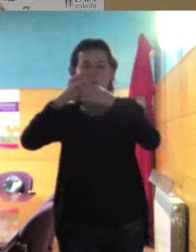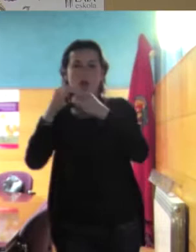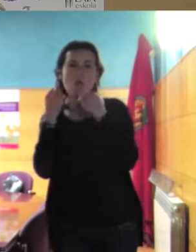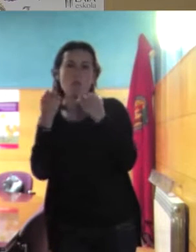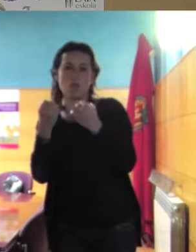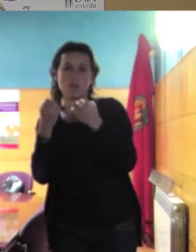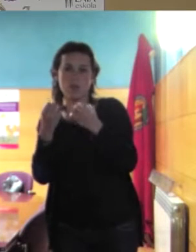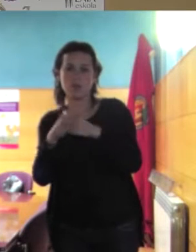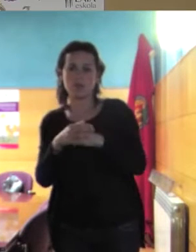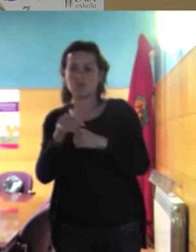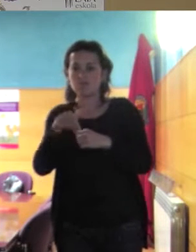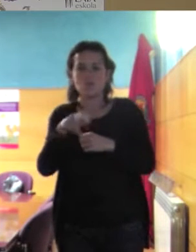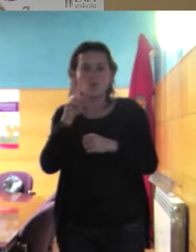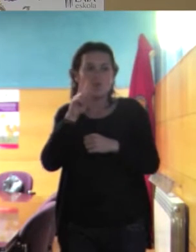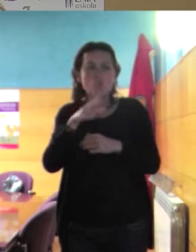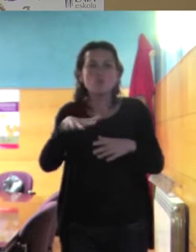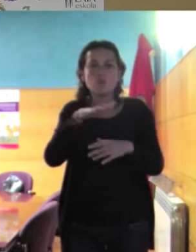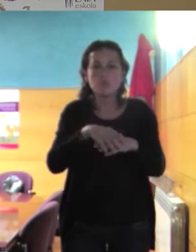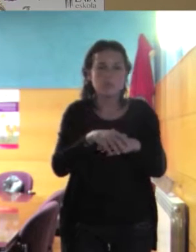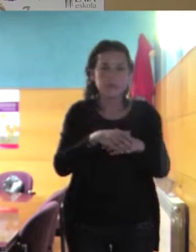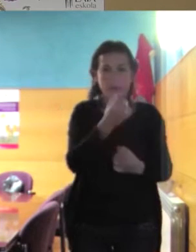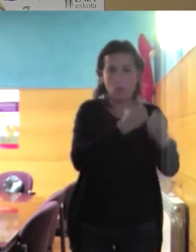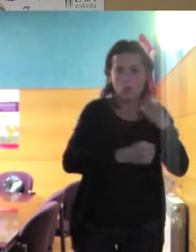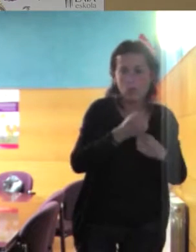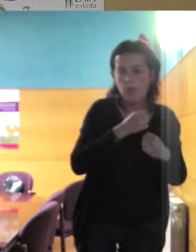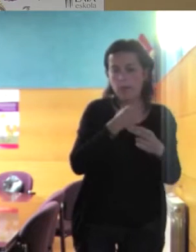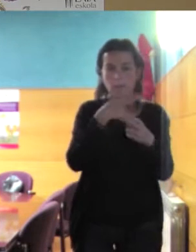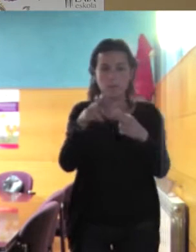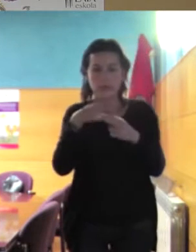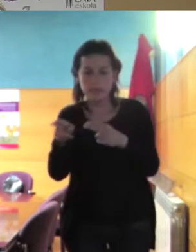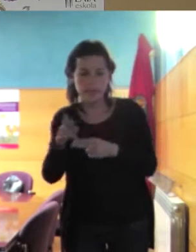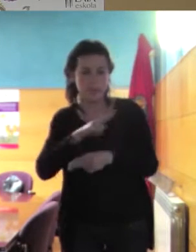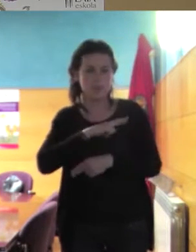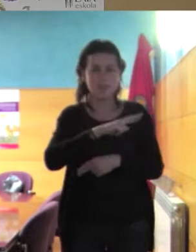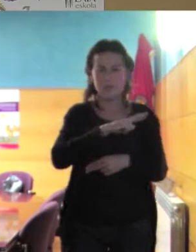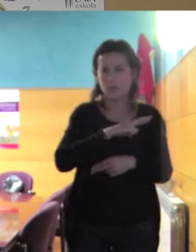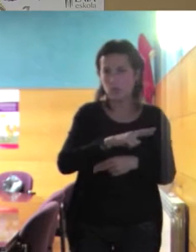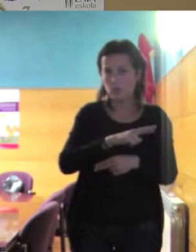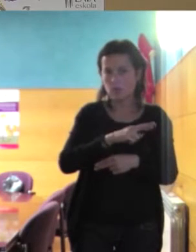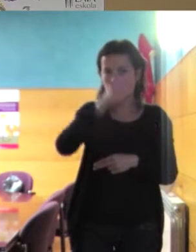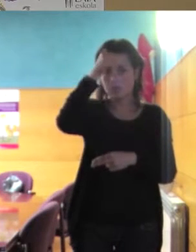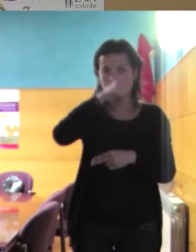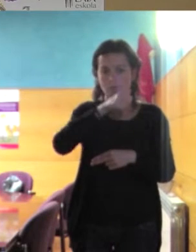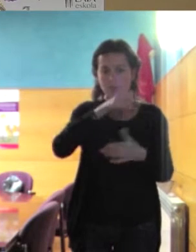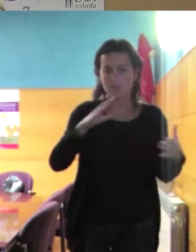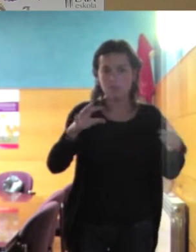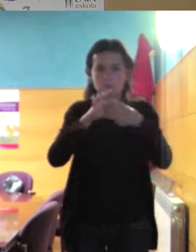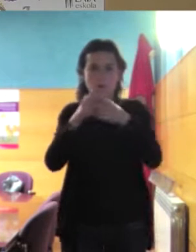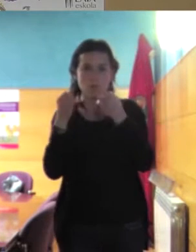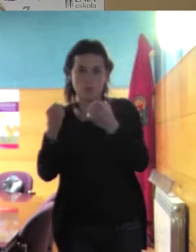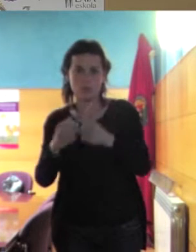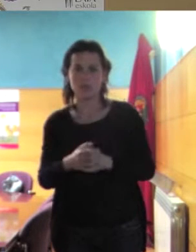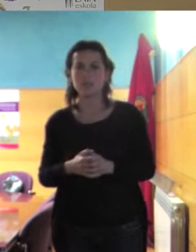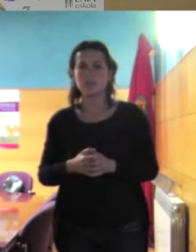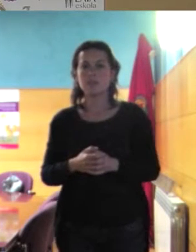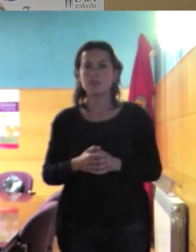esto lo vemos en política, en economía, en religión. Yo creo que a nosotras cuando juzgamos las